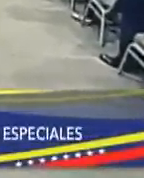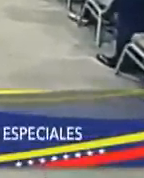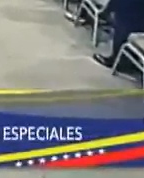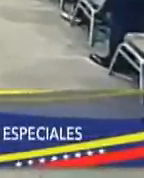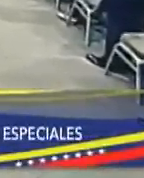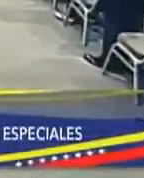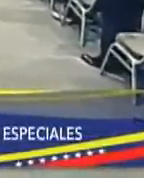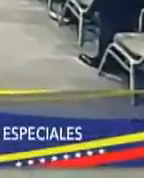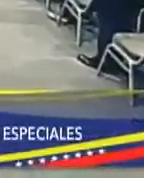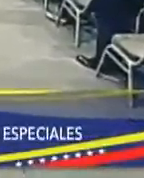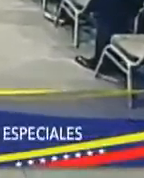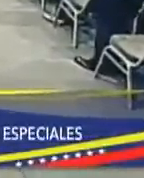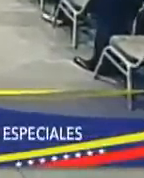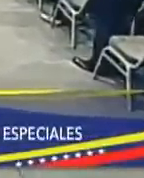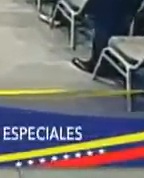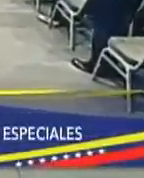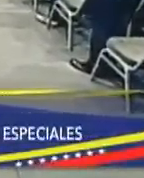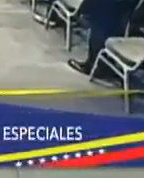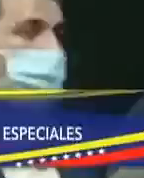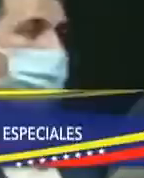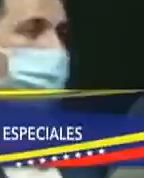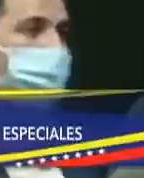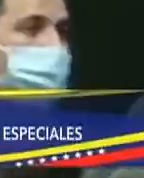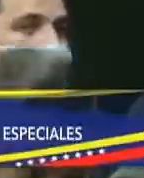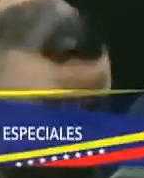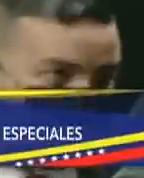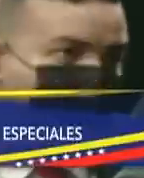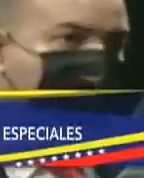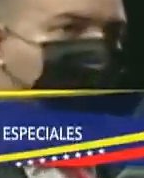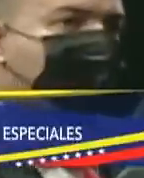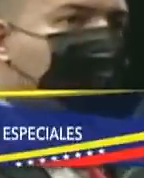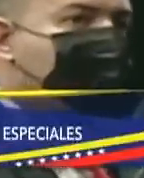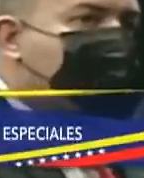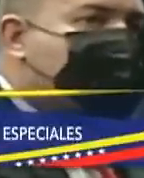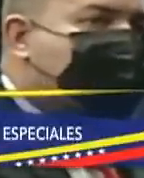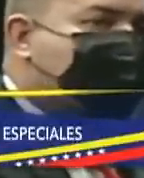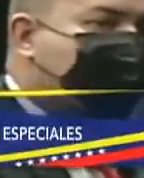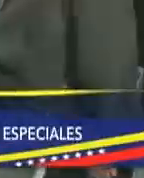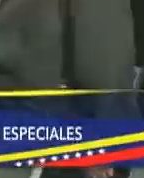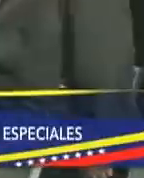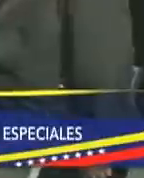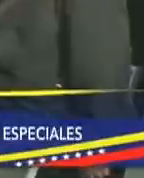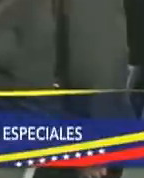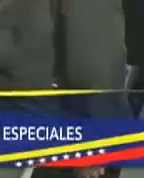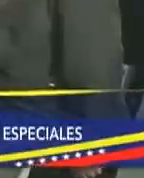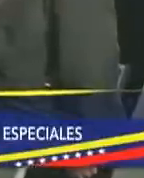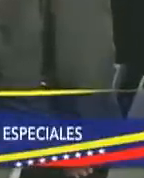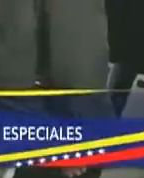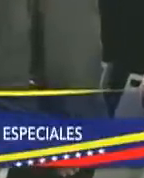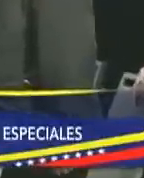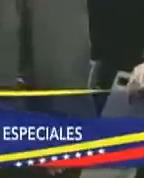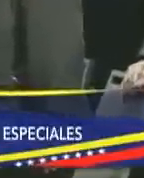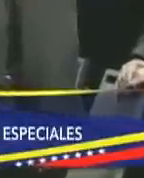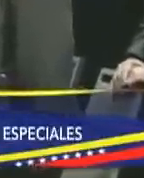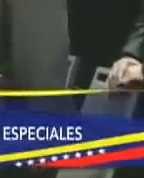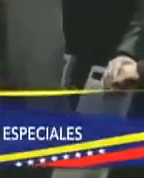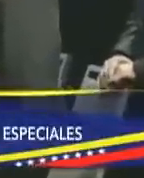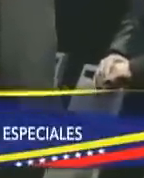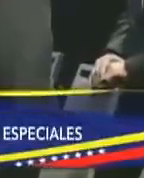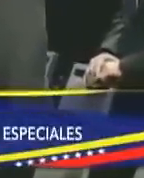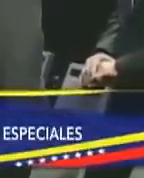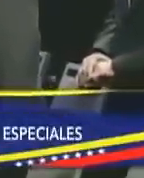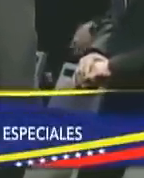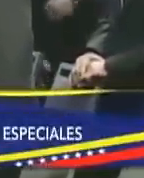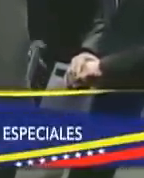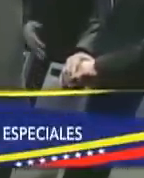lo que es entonces el despegue y desarrollo de nuestra economía. Así lo ha destacado más temprano en su cuenta de la red social